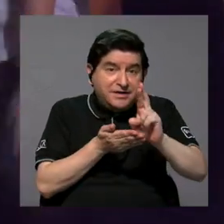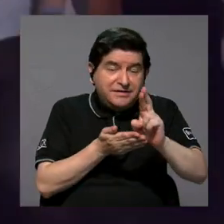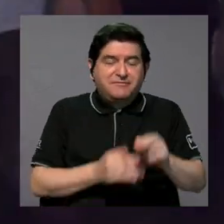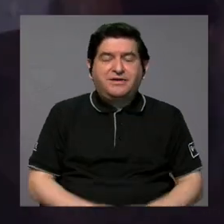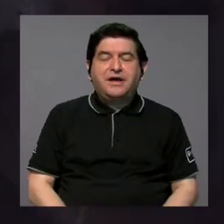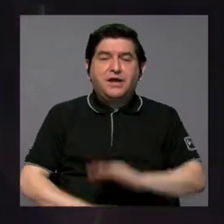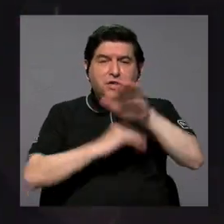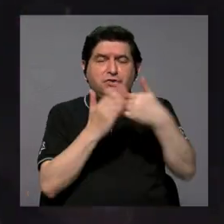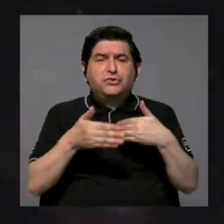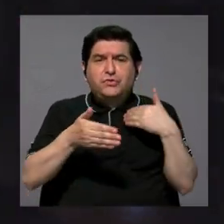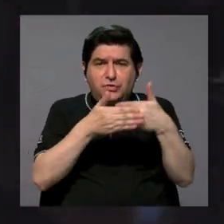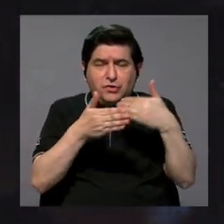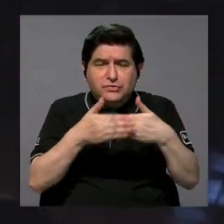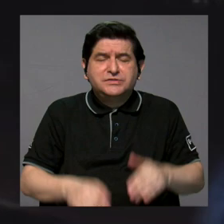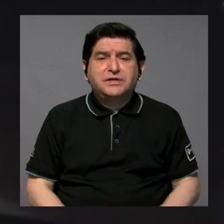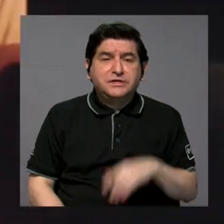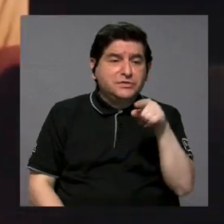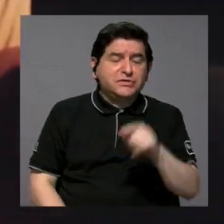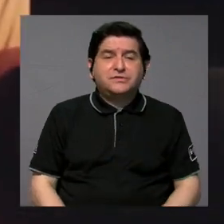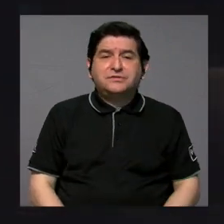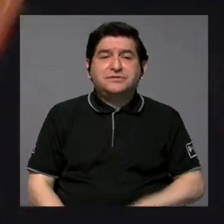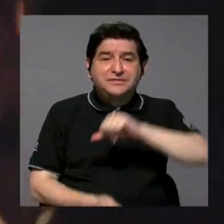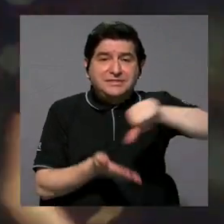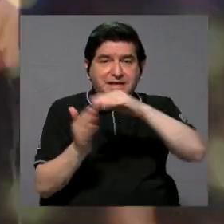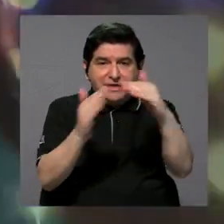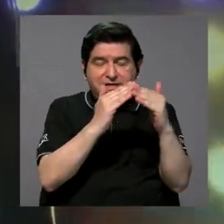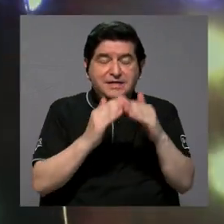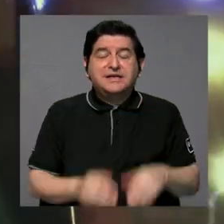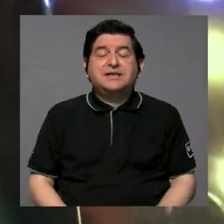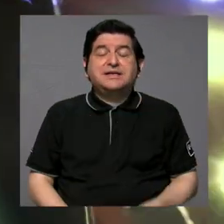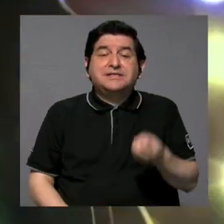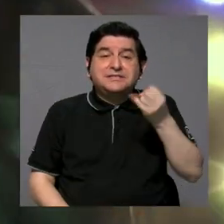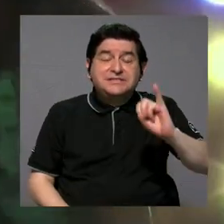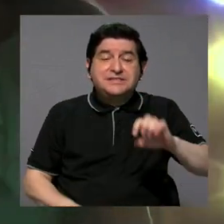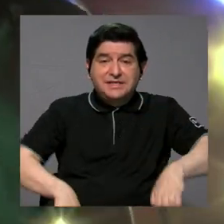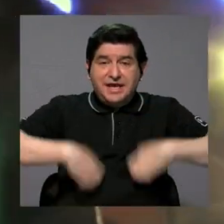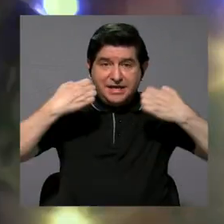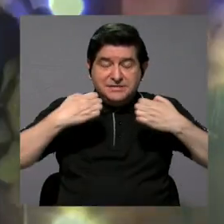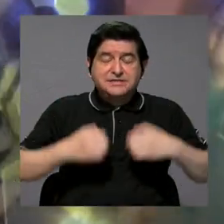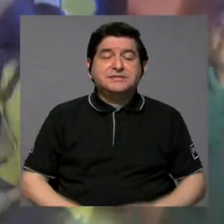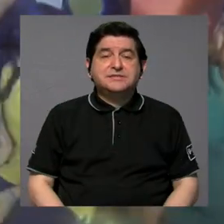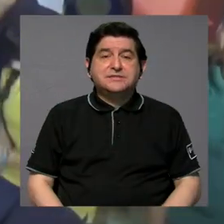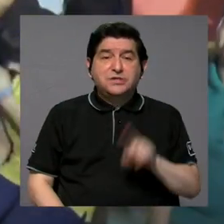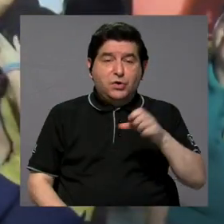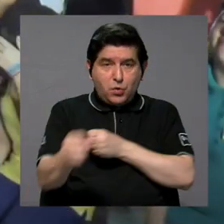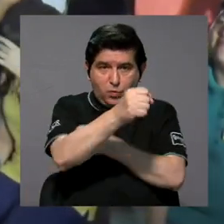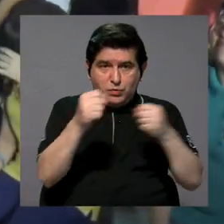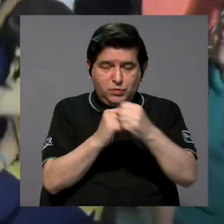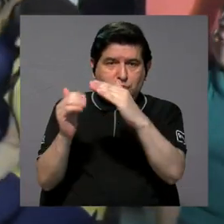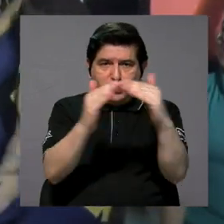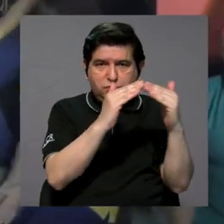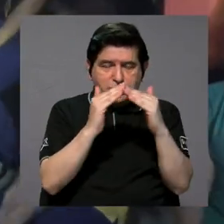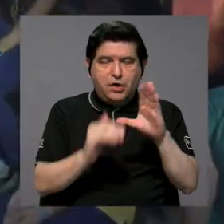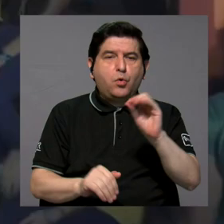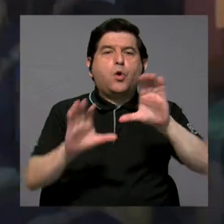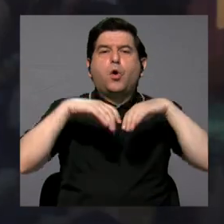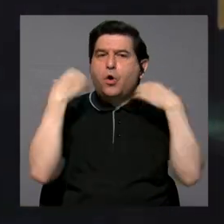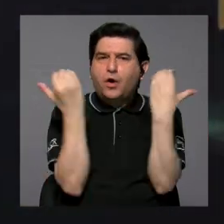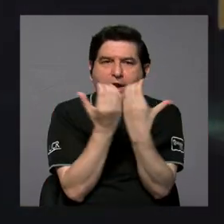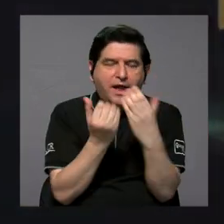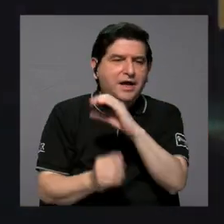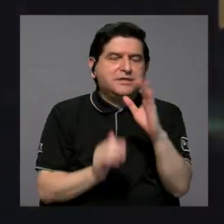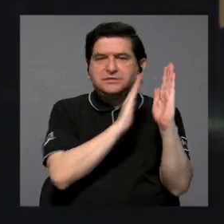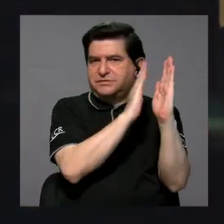cerca del Centro Cívico y podemos llegar, siempre y cuando existan las condiciones, un salón comunal, un espacio como una clase, una